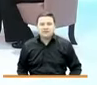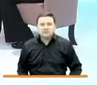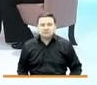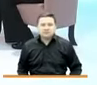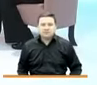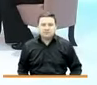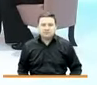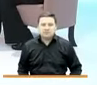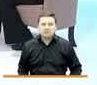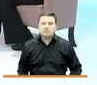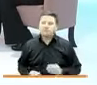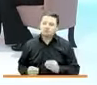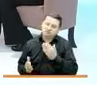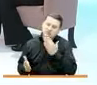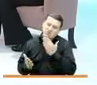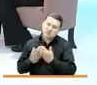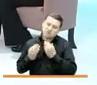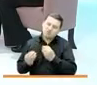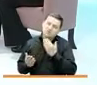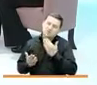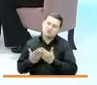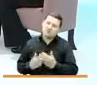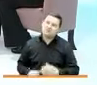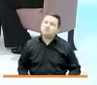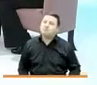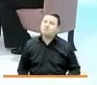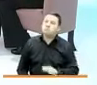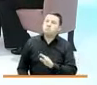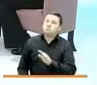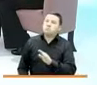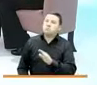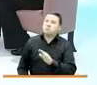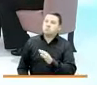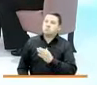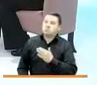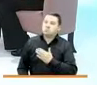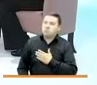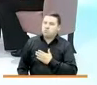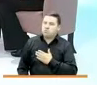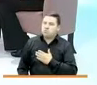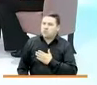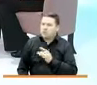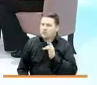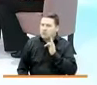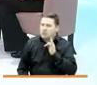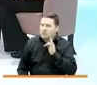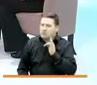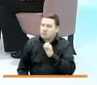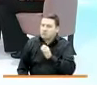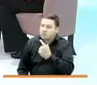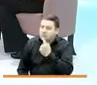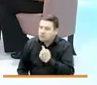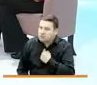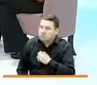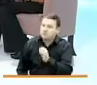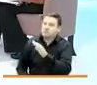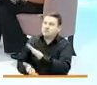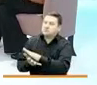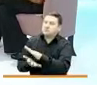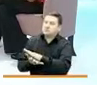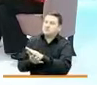Muchas gracias. Bueno, Yulisa. Aquí, dando, pues, sí, señora. Tranquila,